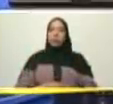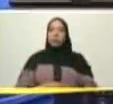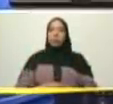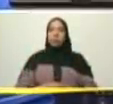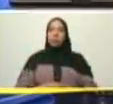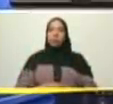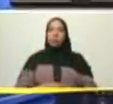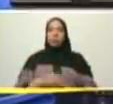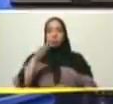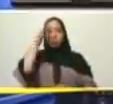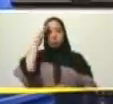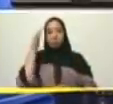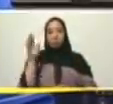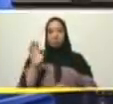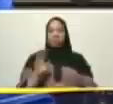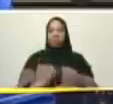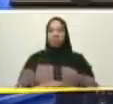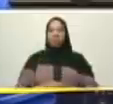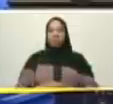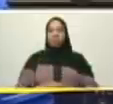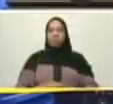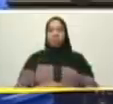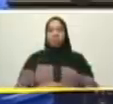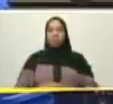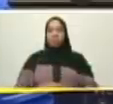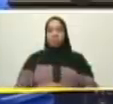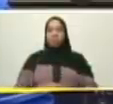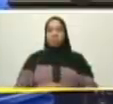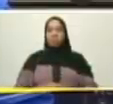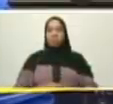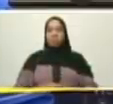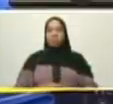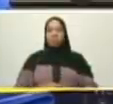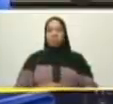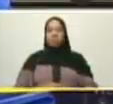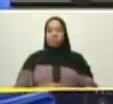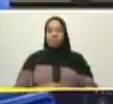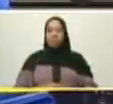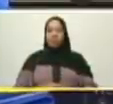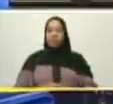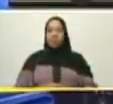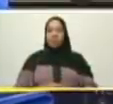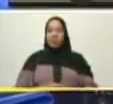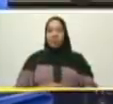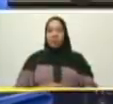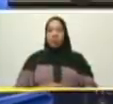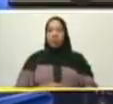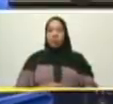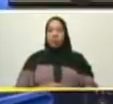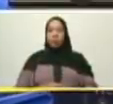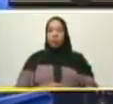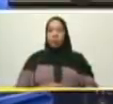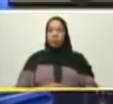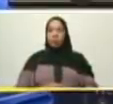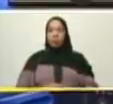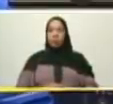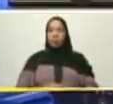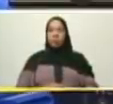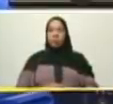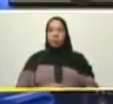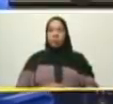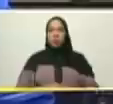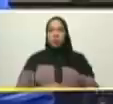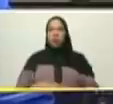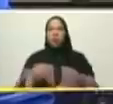y su espíritu de mujer rebelde feminista Flora Tristán